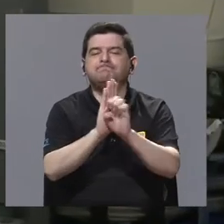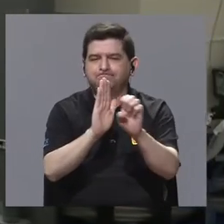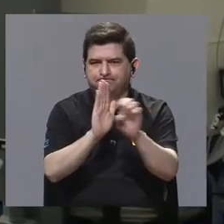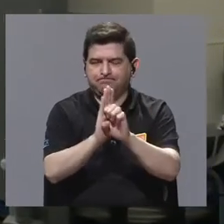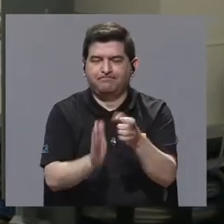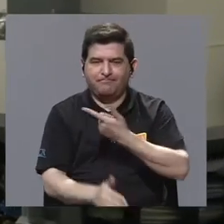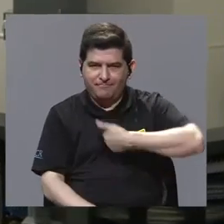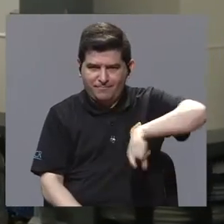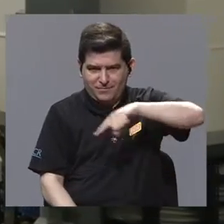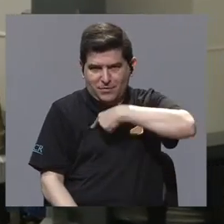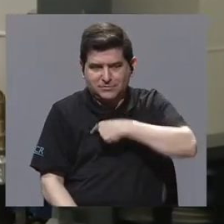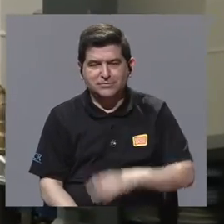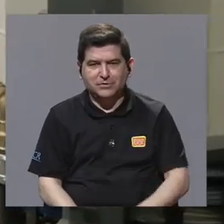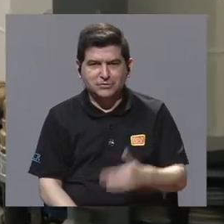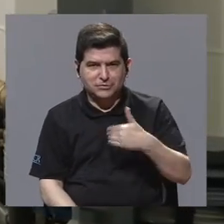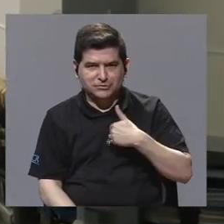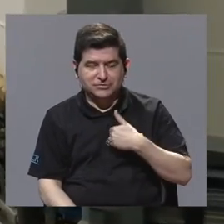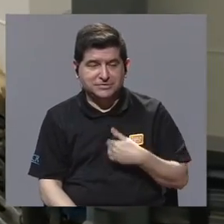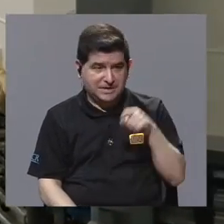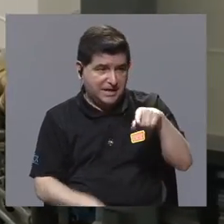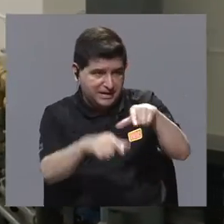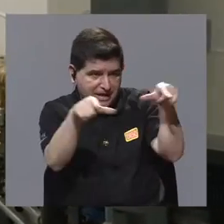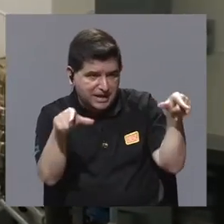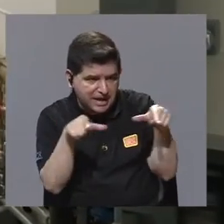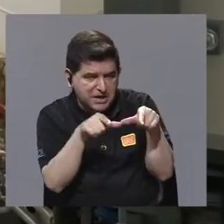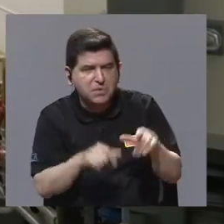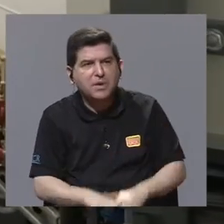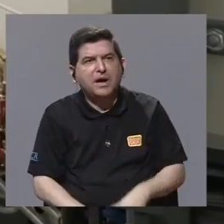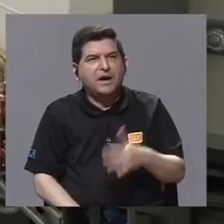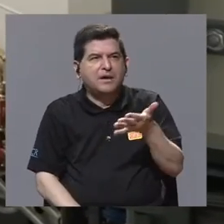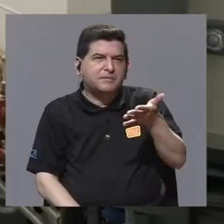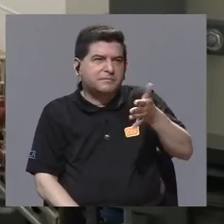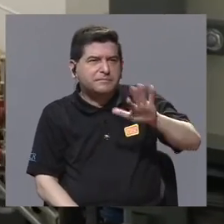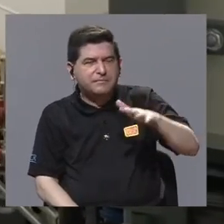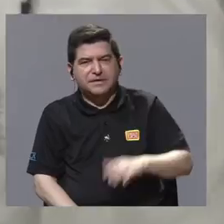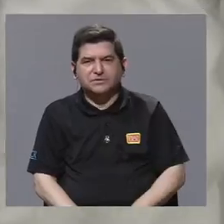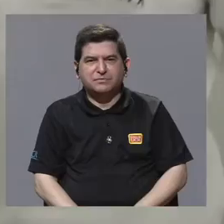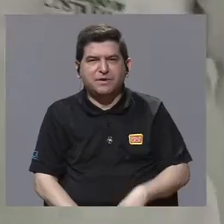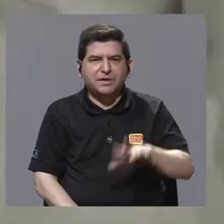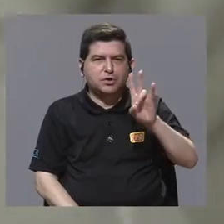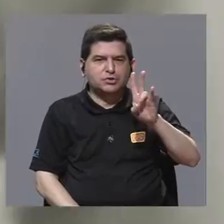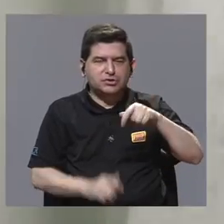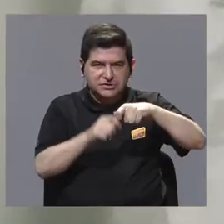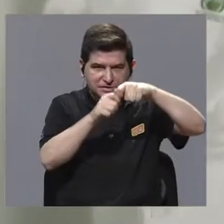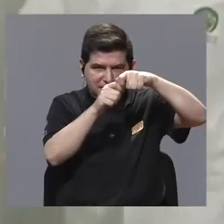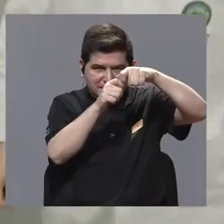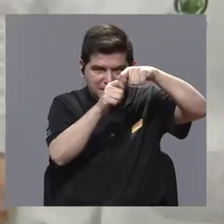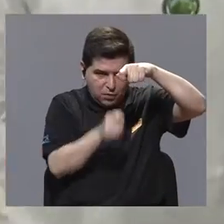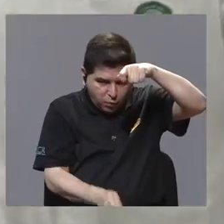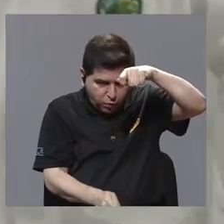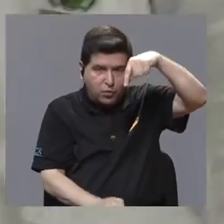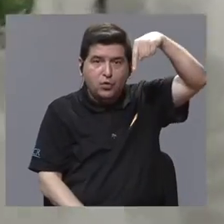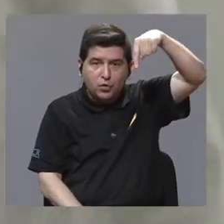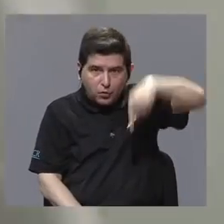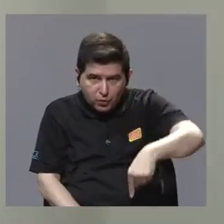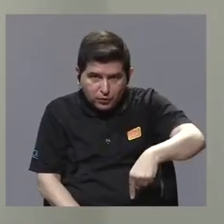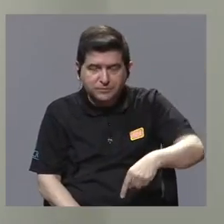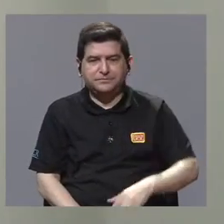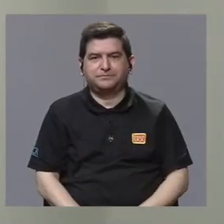ejemplo, nosotros donde tenemos el ciclotrón está aproximadamente unos 7 metros bajo tierra.